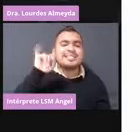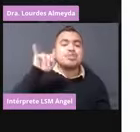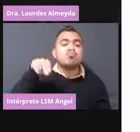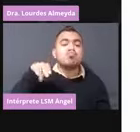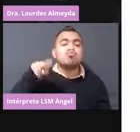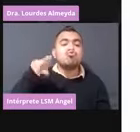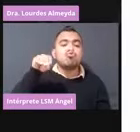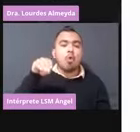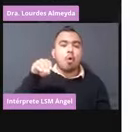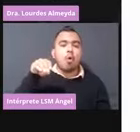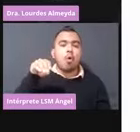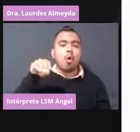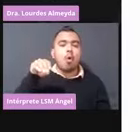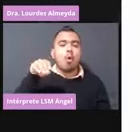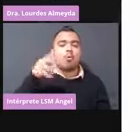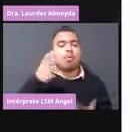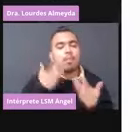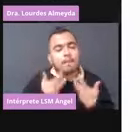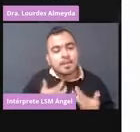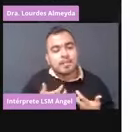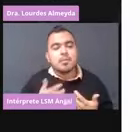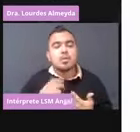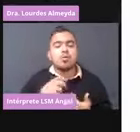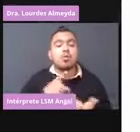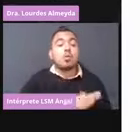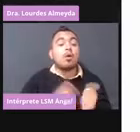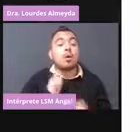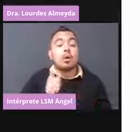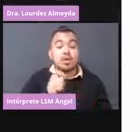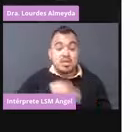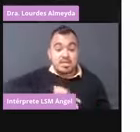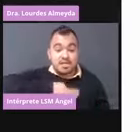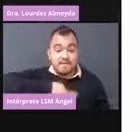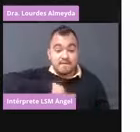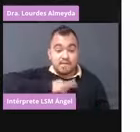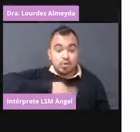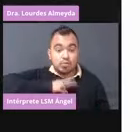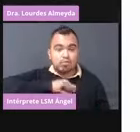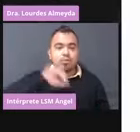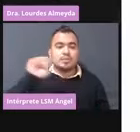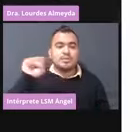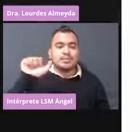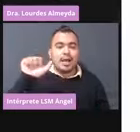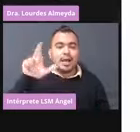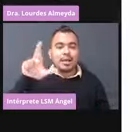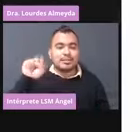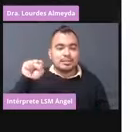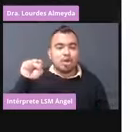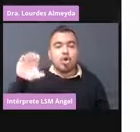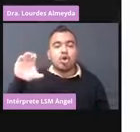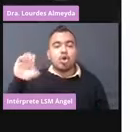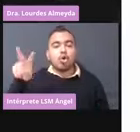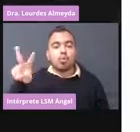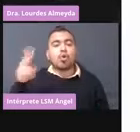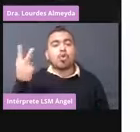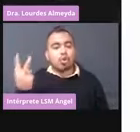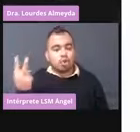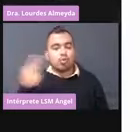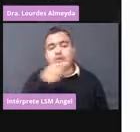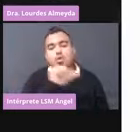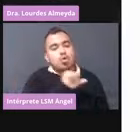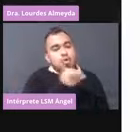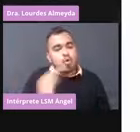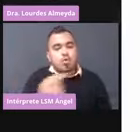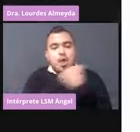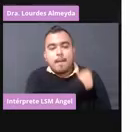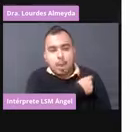Personas que hayan tenido la infección por SARS-CoV-2, igual que la otra vacuna, confirmadas pueden ser